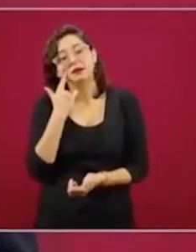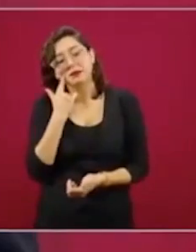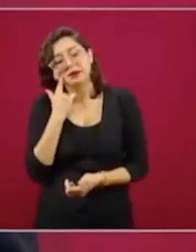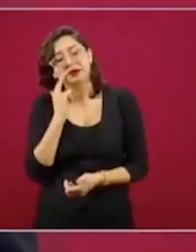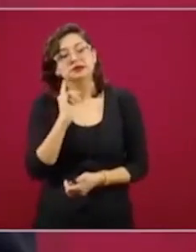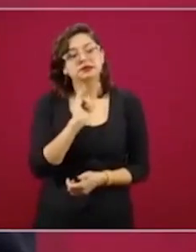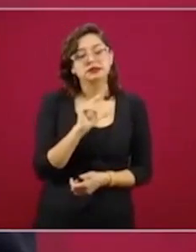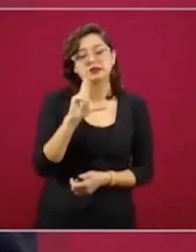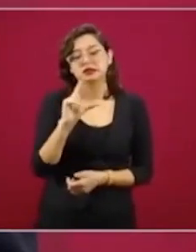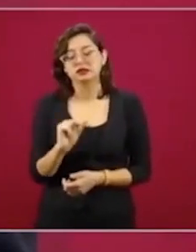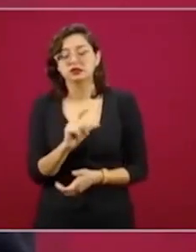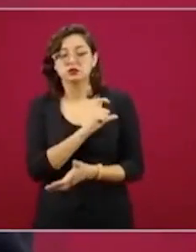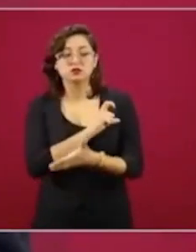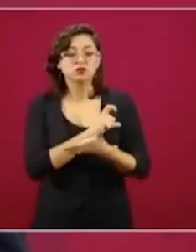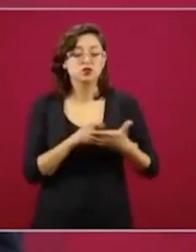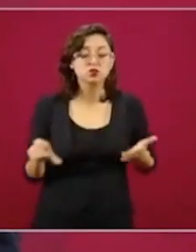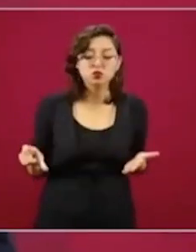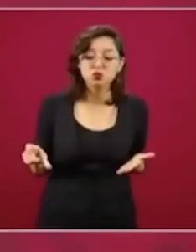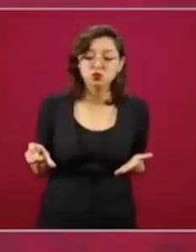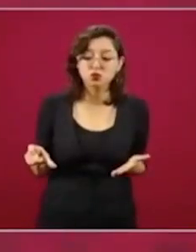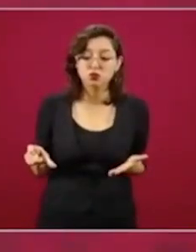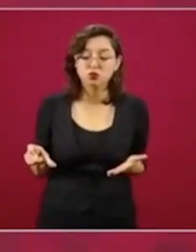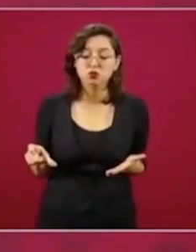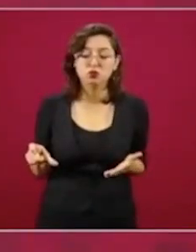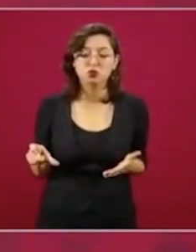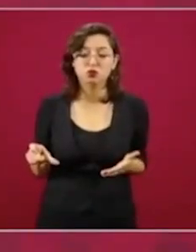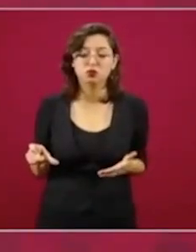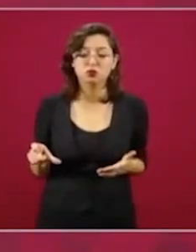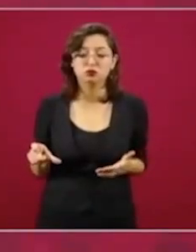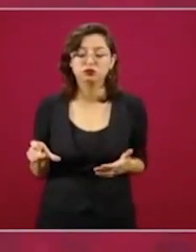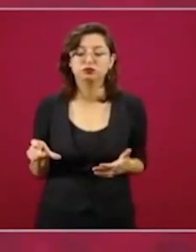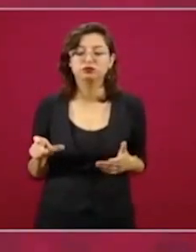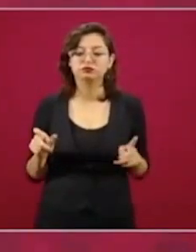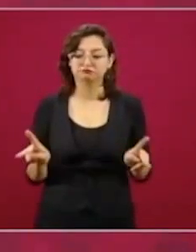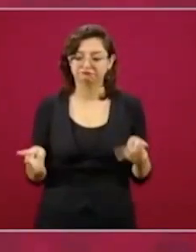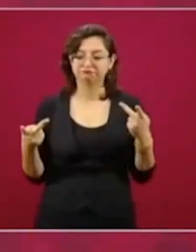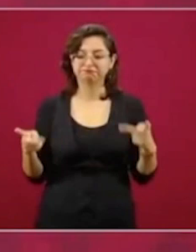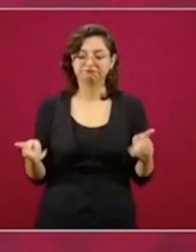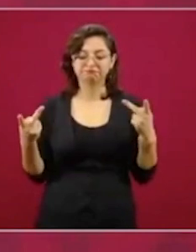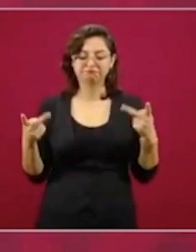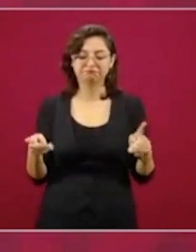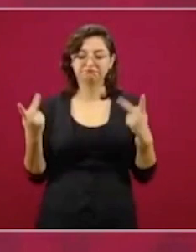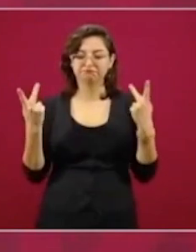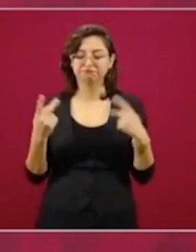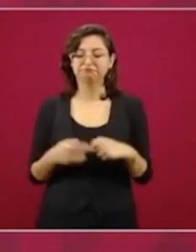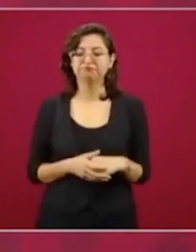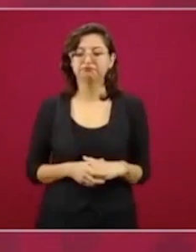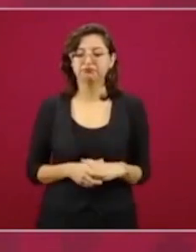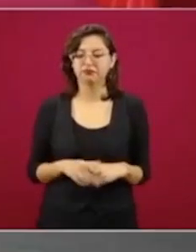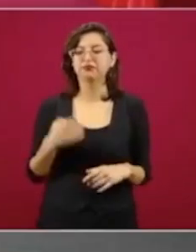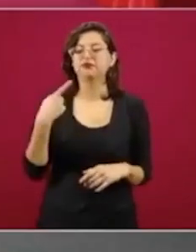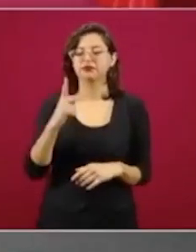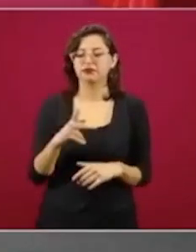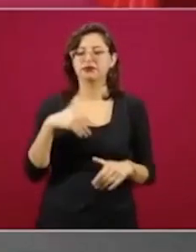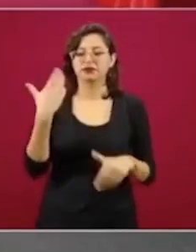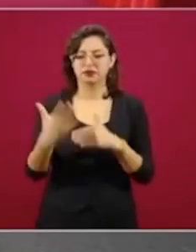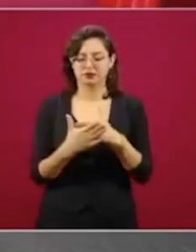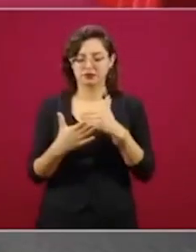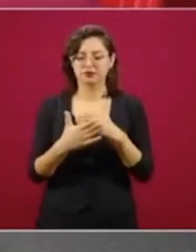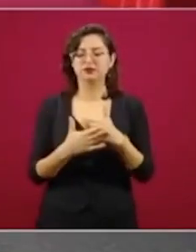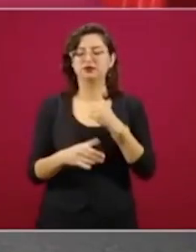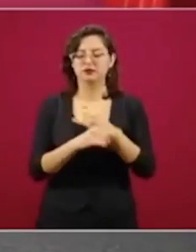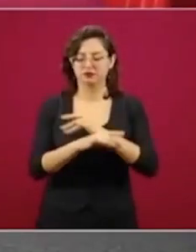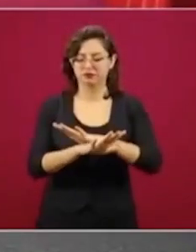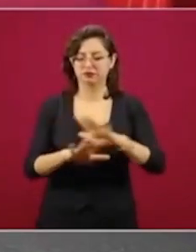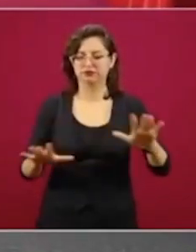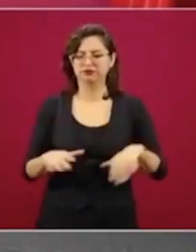la venta. Pero ya les vamos también a informar. ¿Es